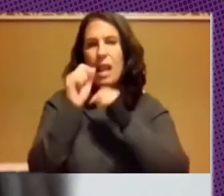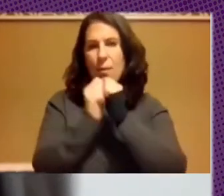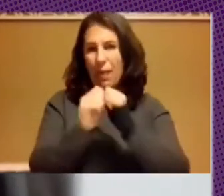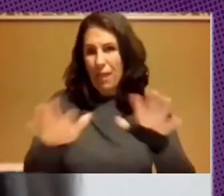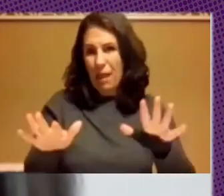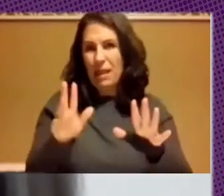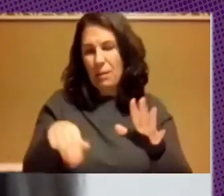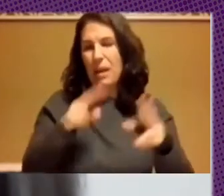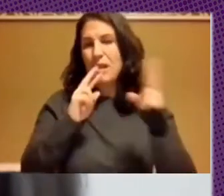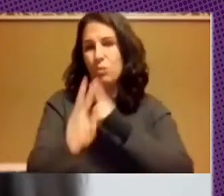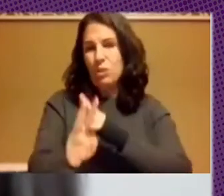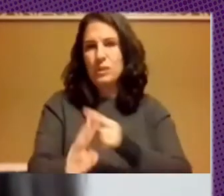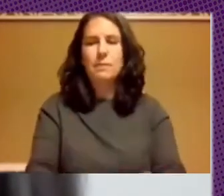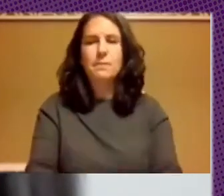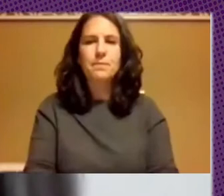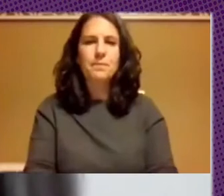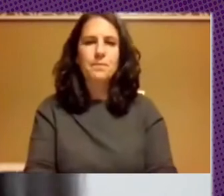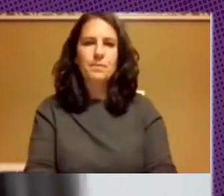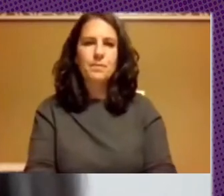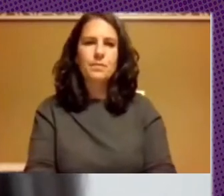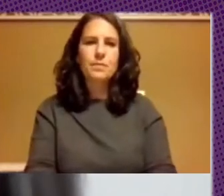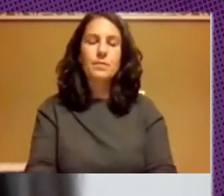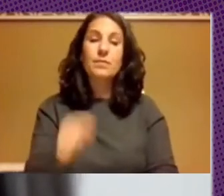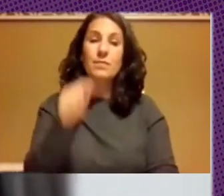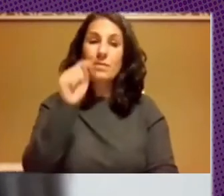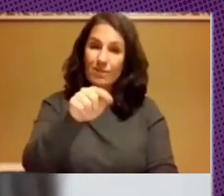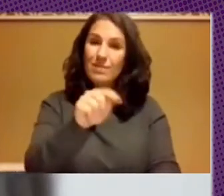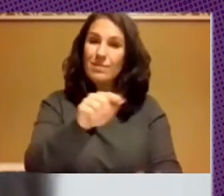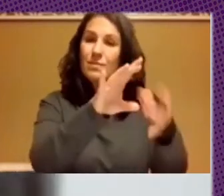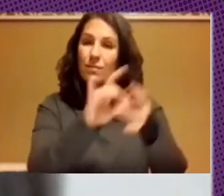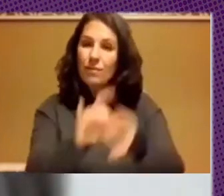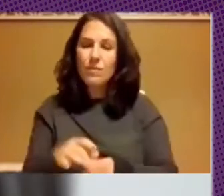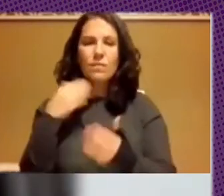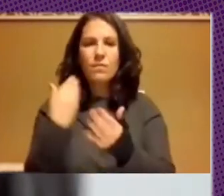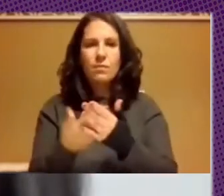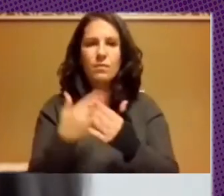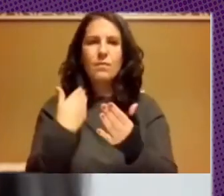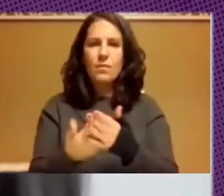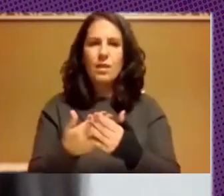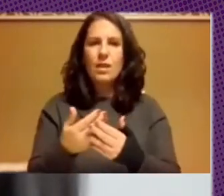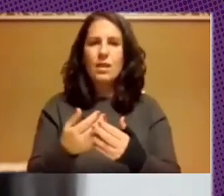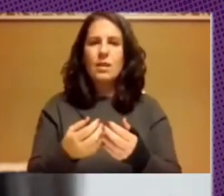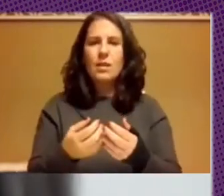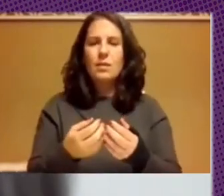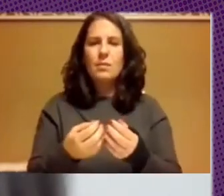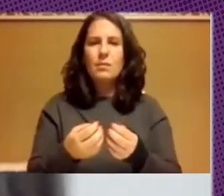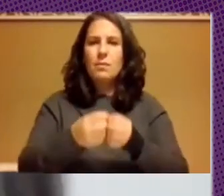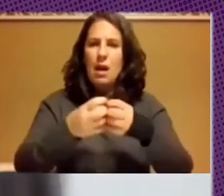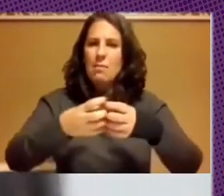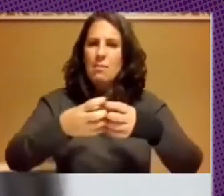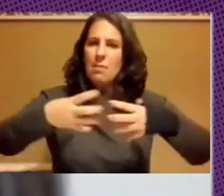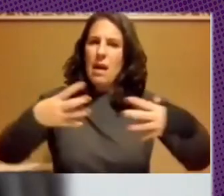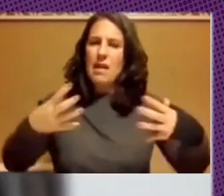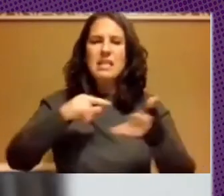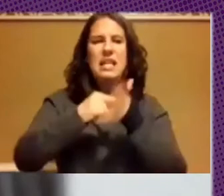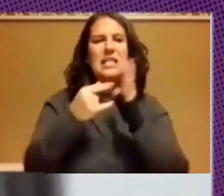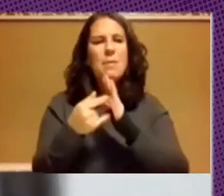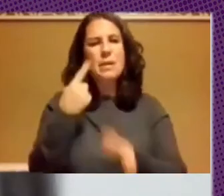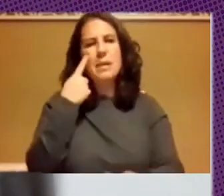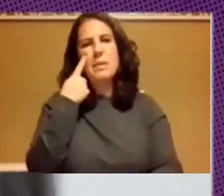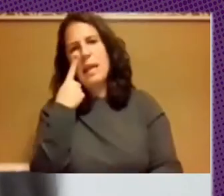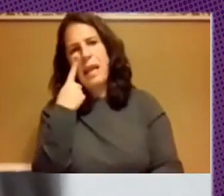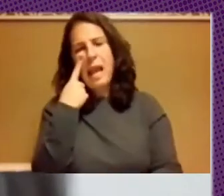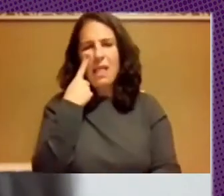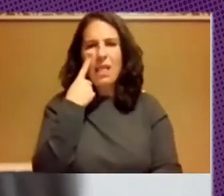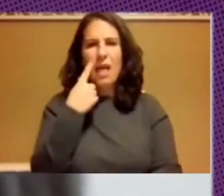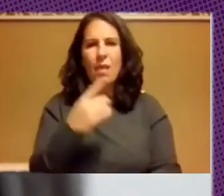y como eso muestra que se está incrementando los sistemas de vigilancia de las